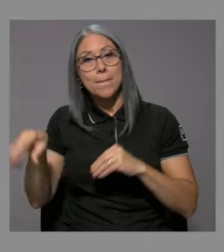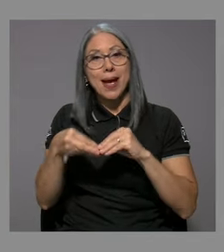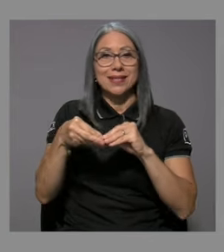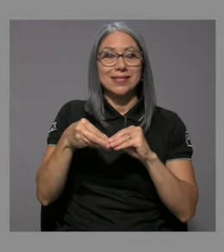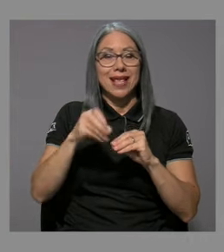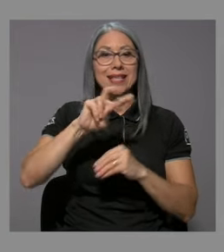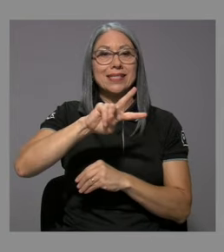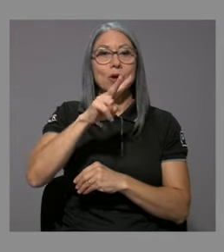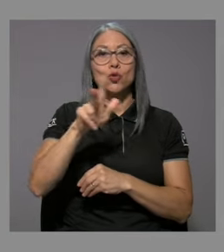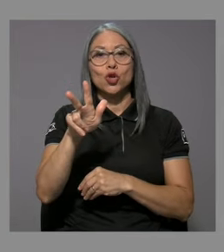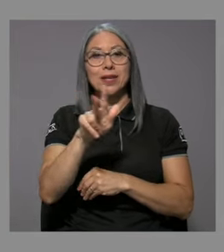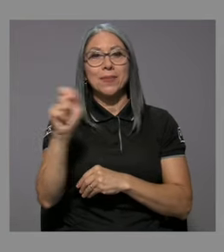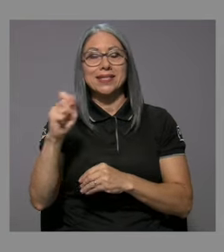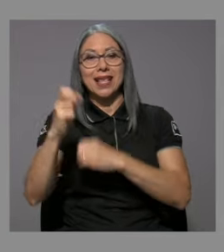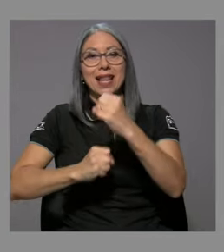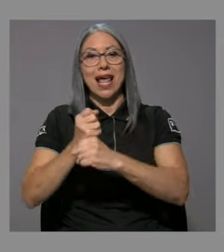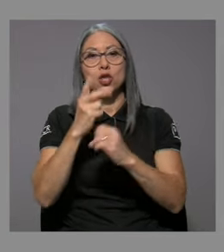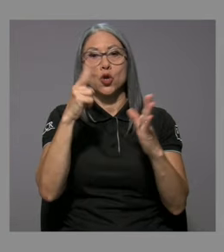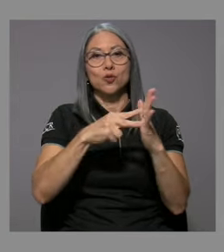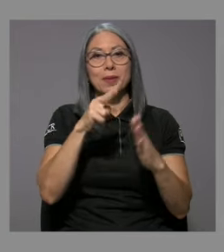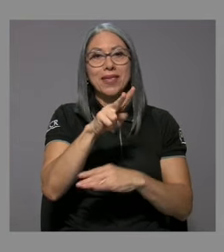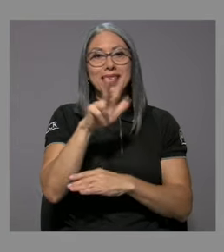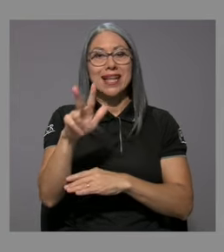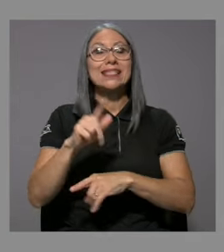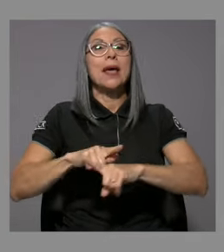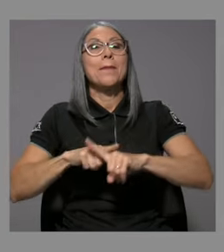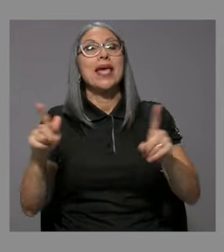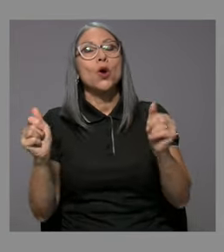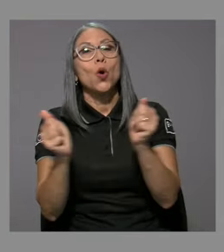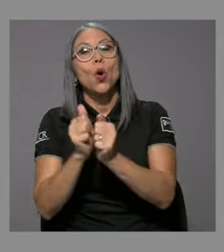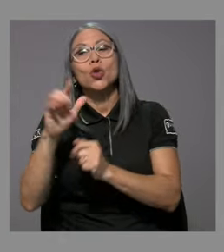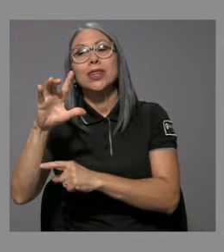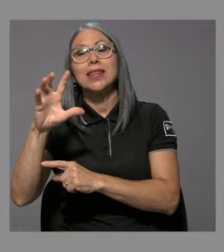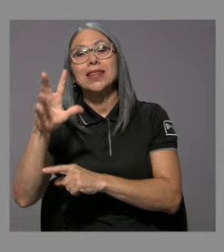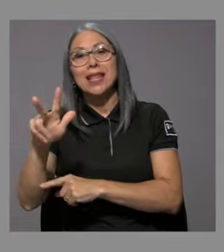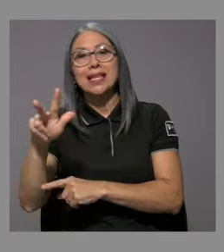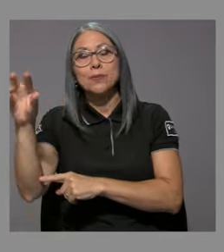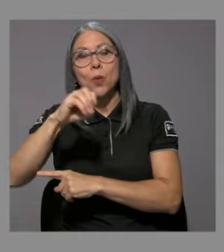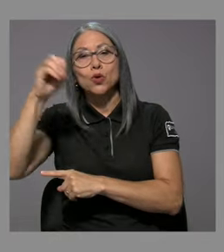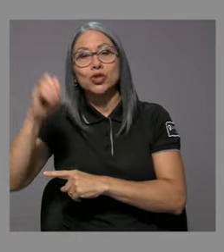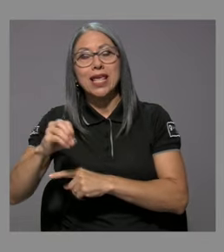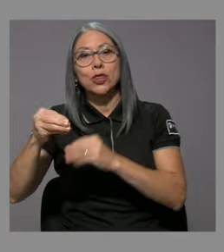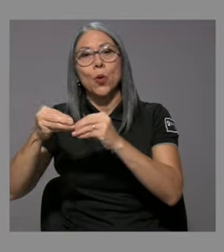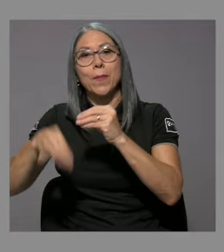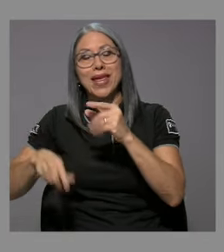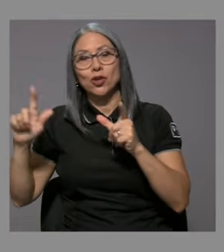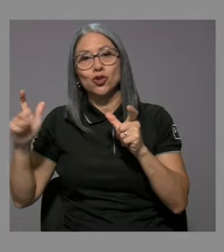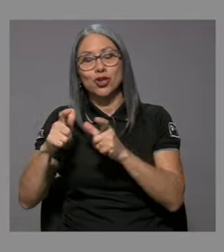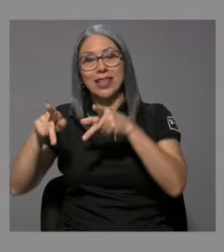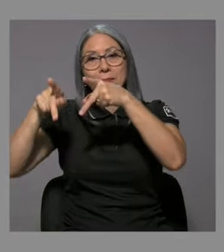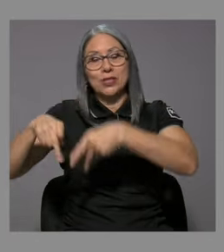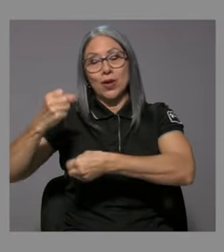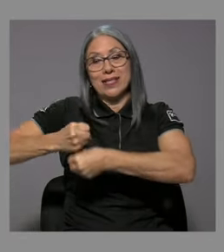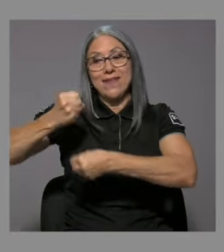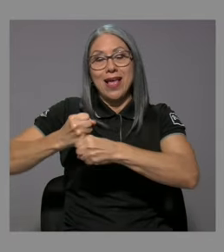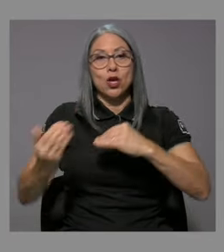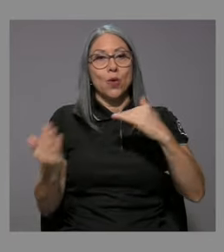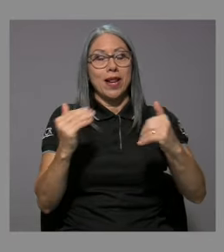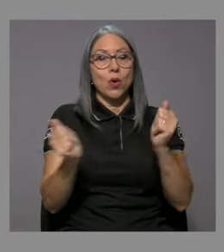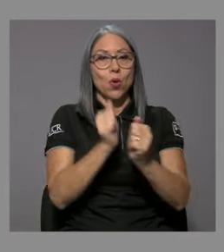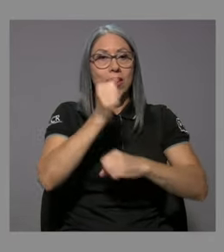un 11% más en el segundo trimestre de 2023, pero con 3% menos de personas